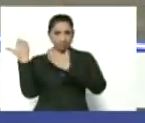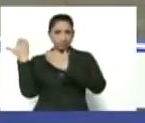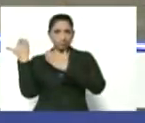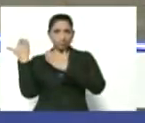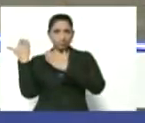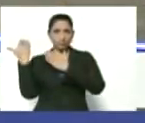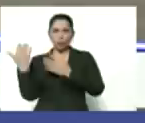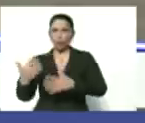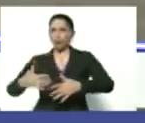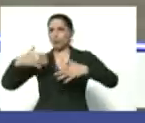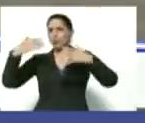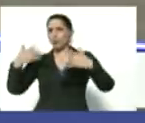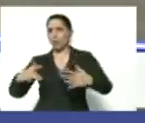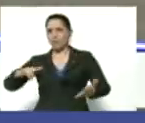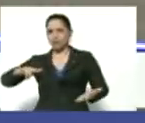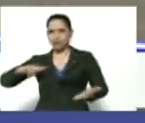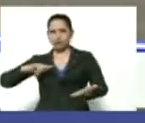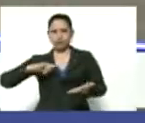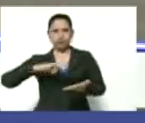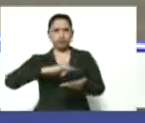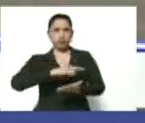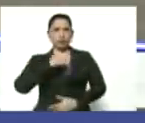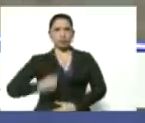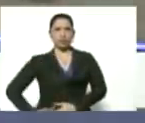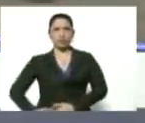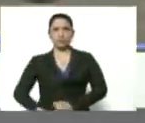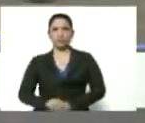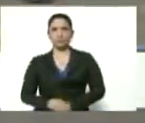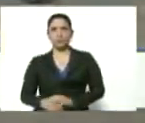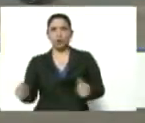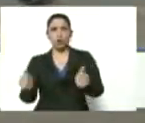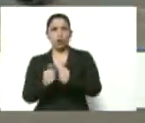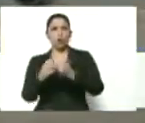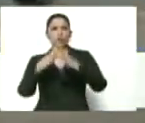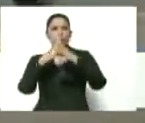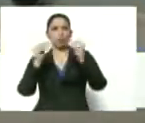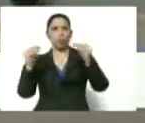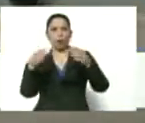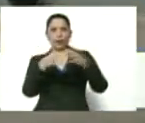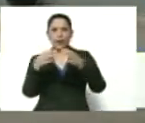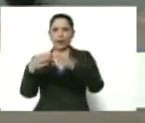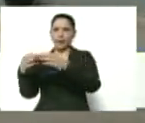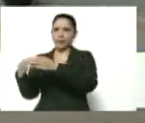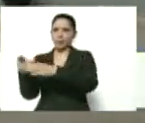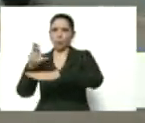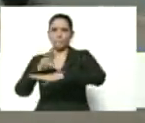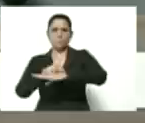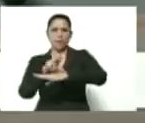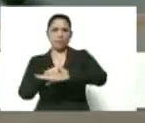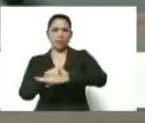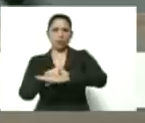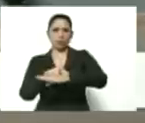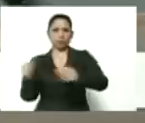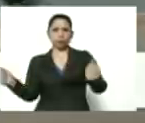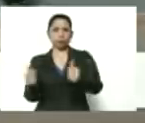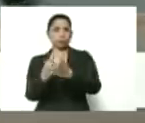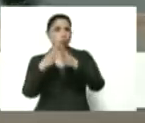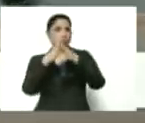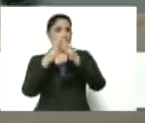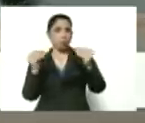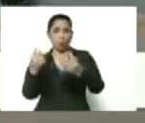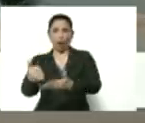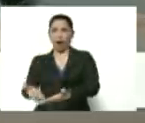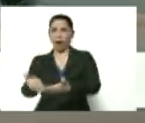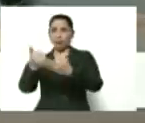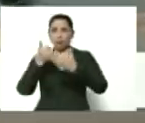Tremendo avión de la China. Con todos los equipos. Con todo lo que llegó de ayuda